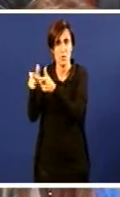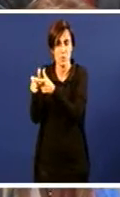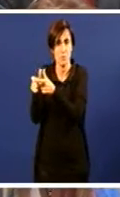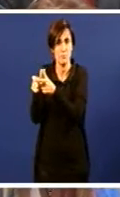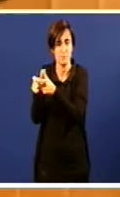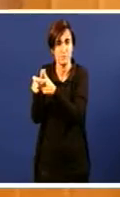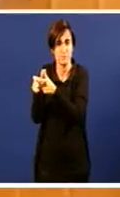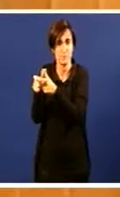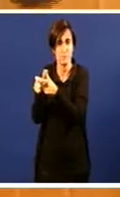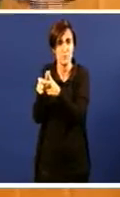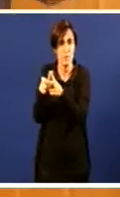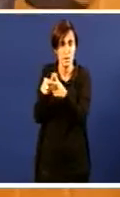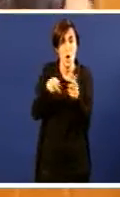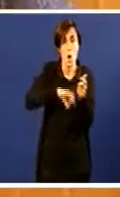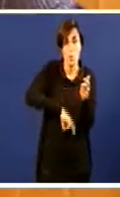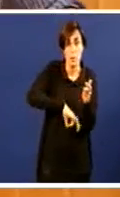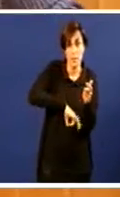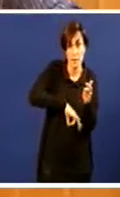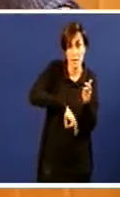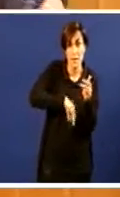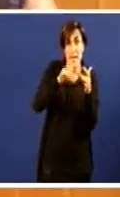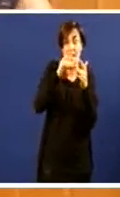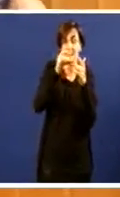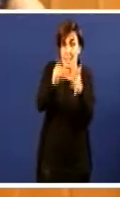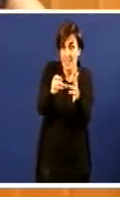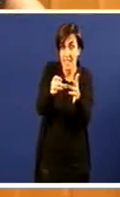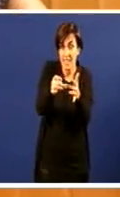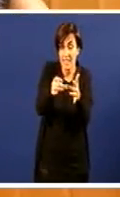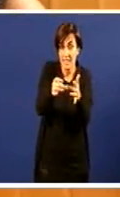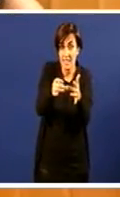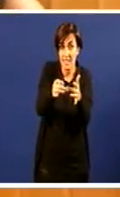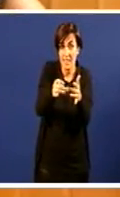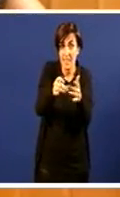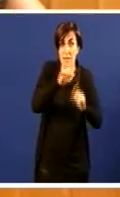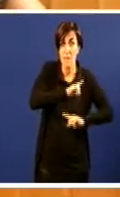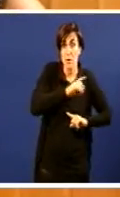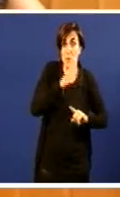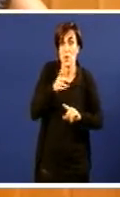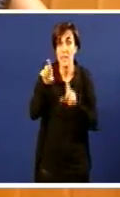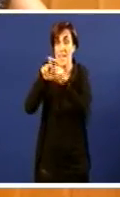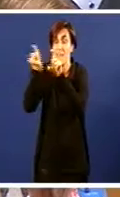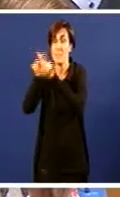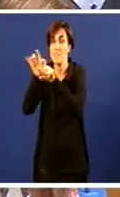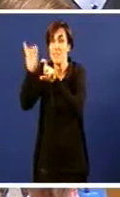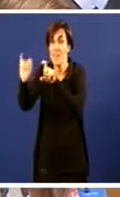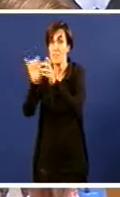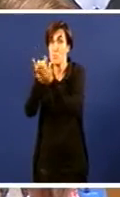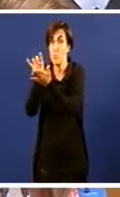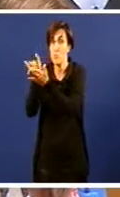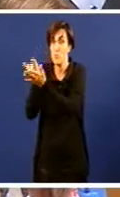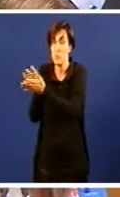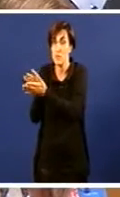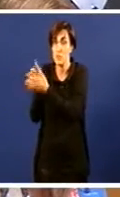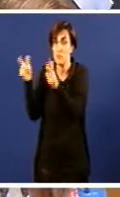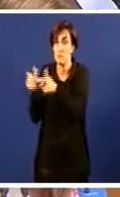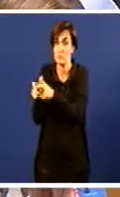Pontevedra xa xa líder de desemprego do país coa situación de ENCE na ría, señor Moreira? Non ten nada que ver, non. Non